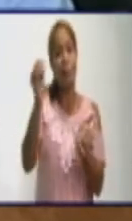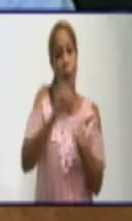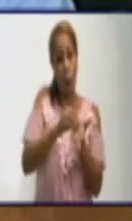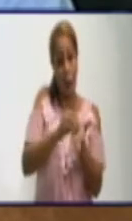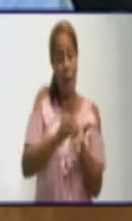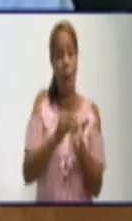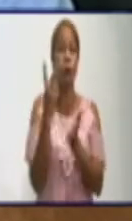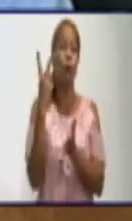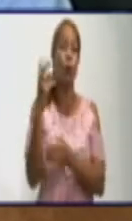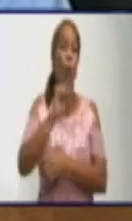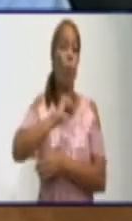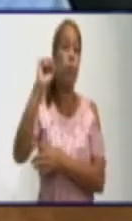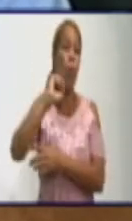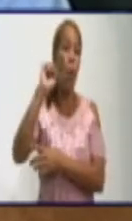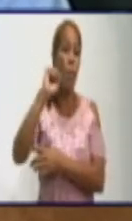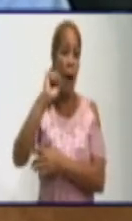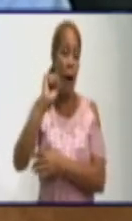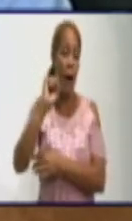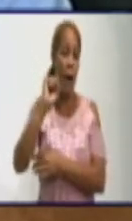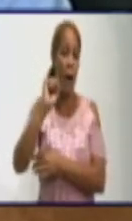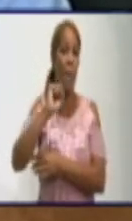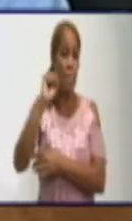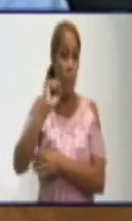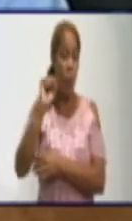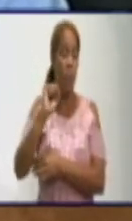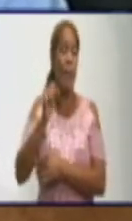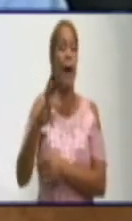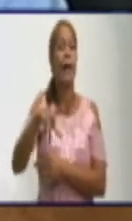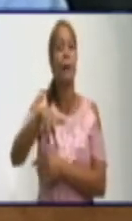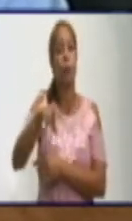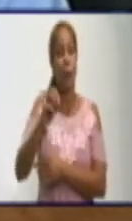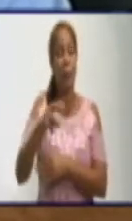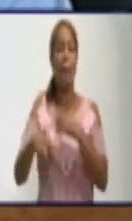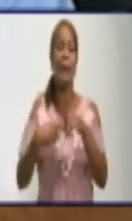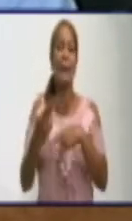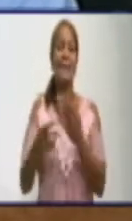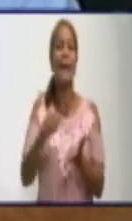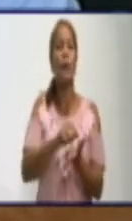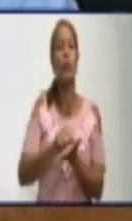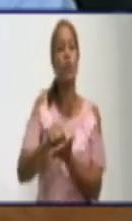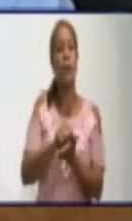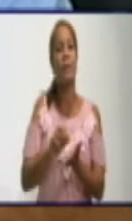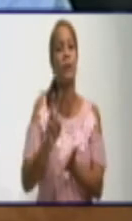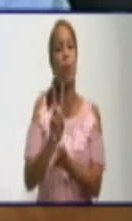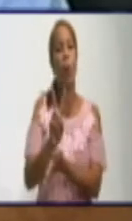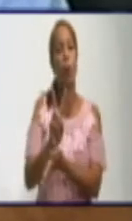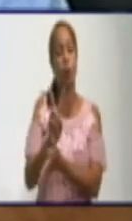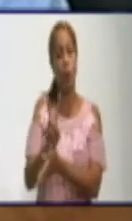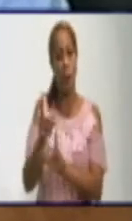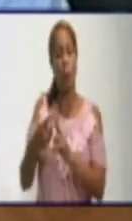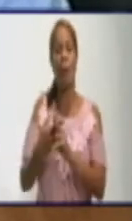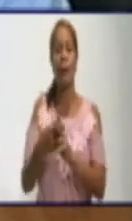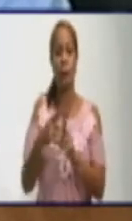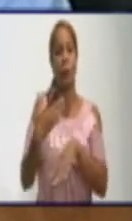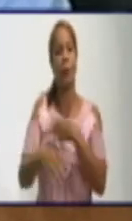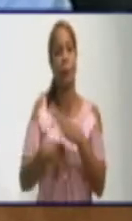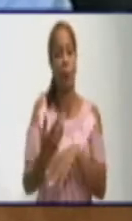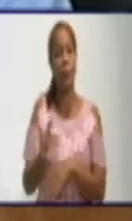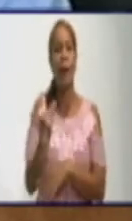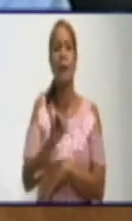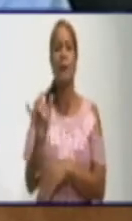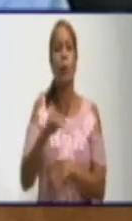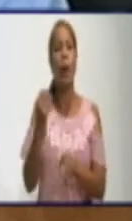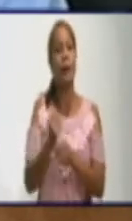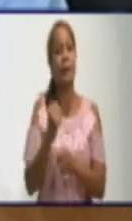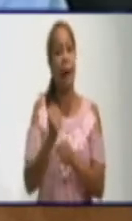rebombeo Lamaseo, con lo cual garantizaremos un mejor servicio a los usuarios que se sirven a través de este sistema. También trabajaremos la solución